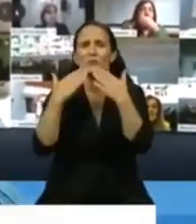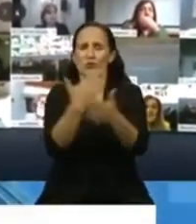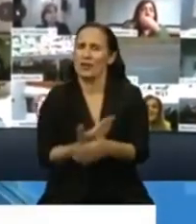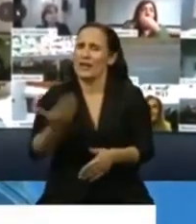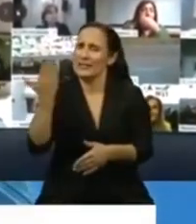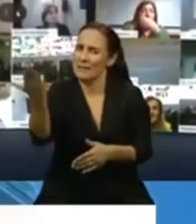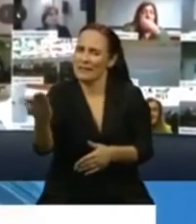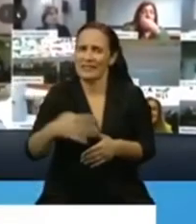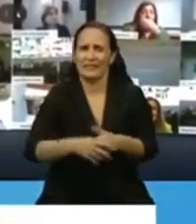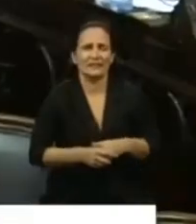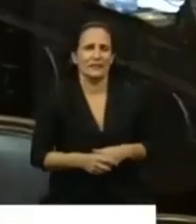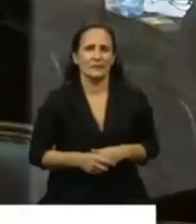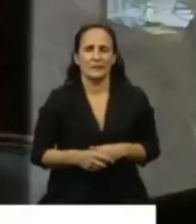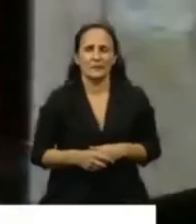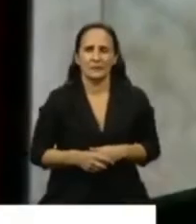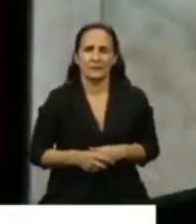Gracias,